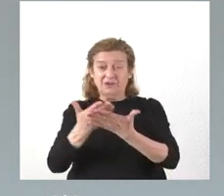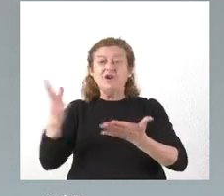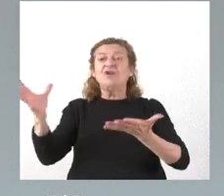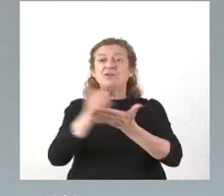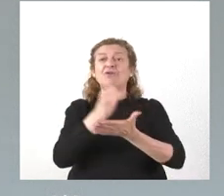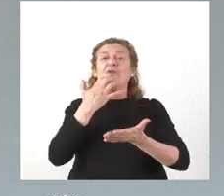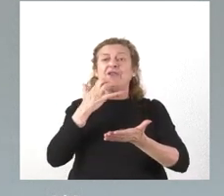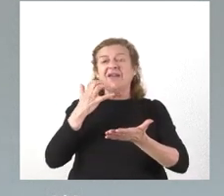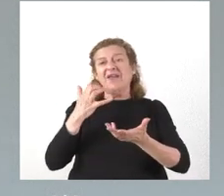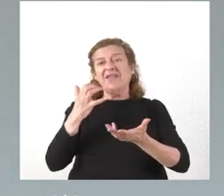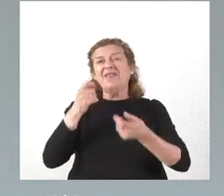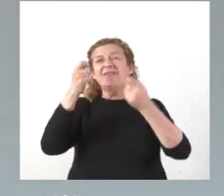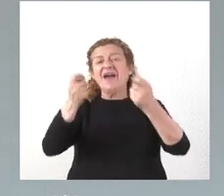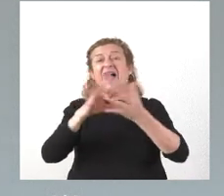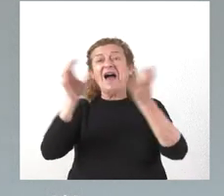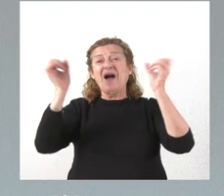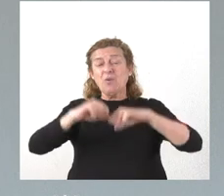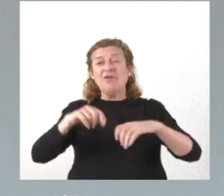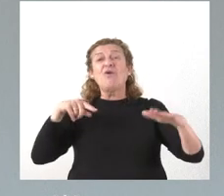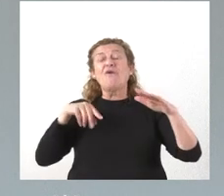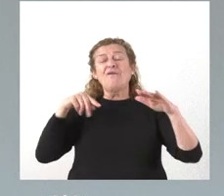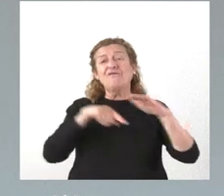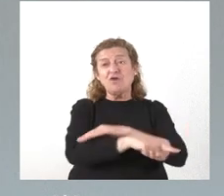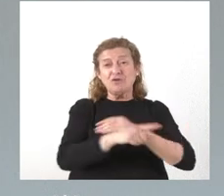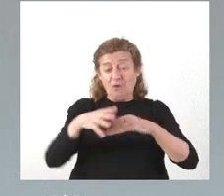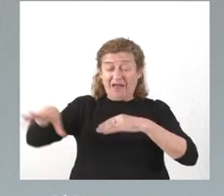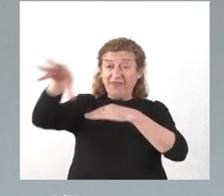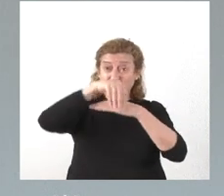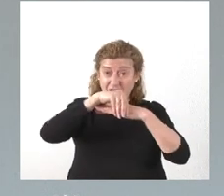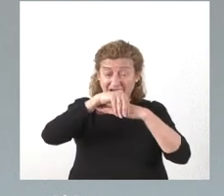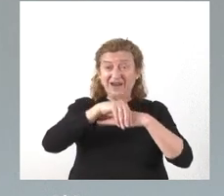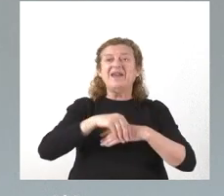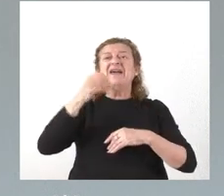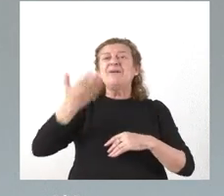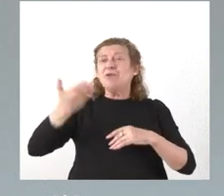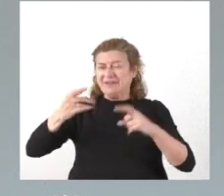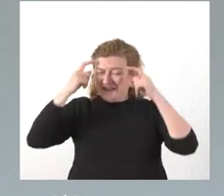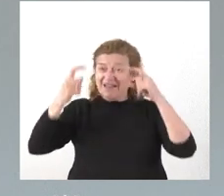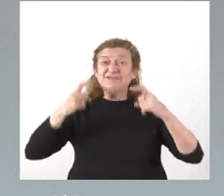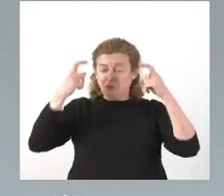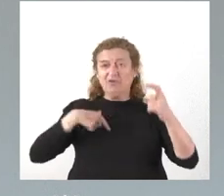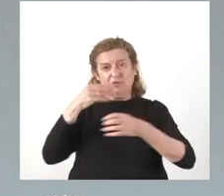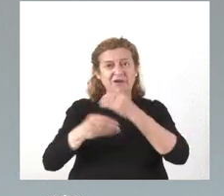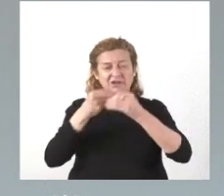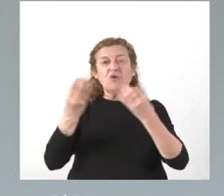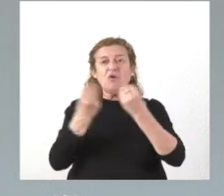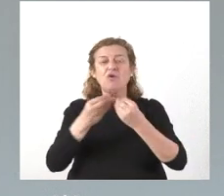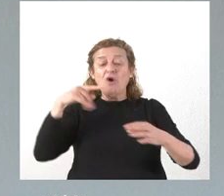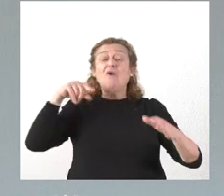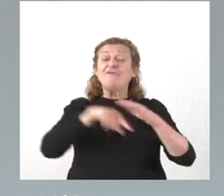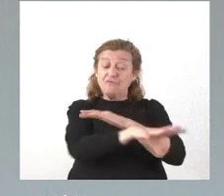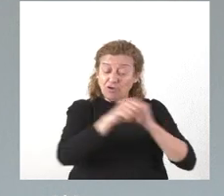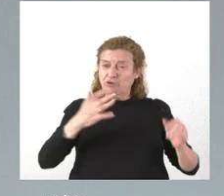en la aplicación del acuerdo de los fondos adicionales, en el importante esfuerzo que tuvimos que realizar con fondos propios